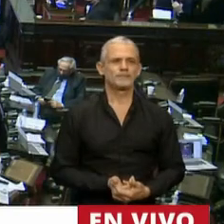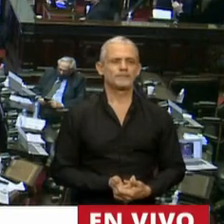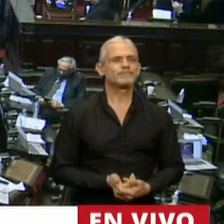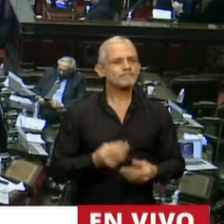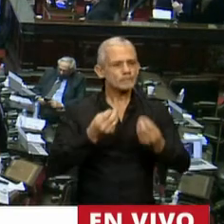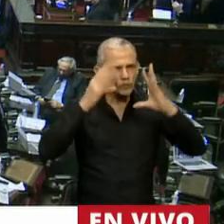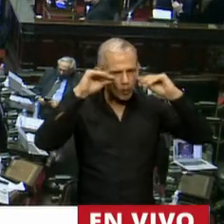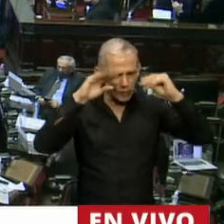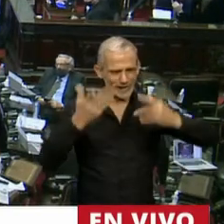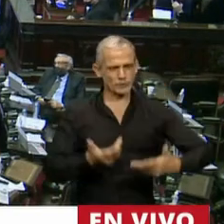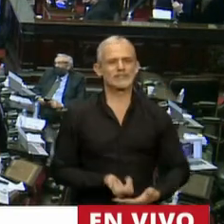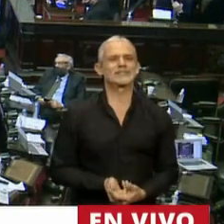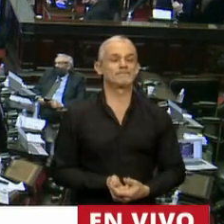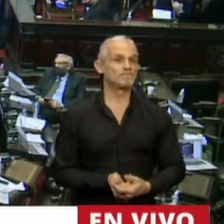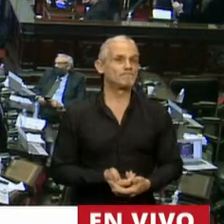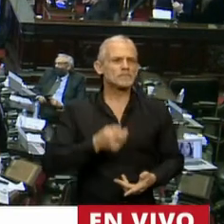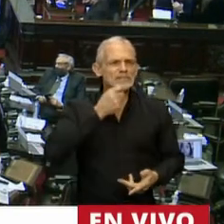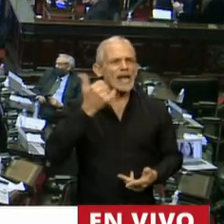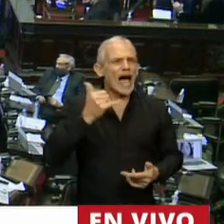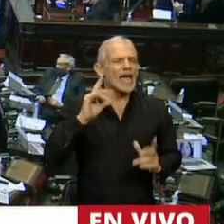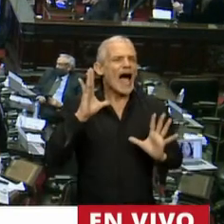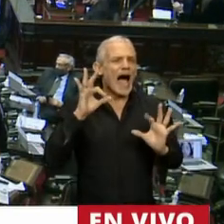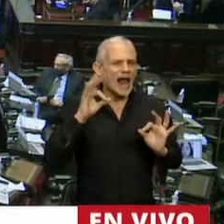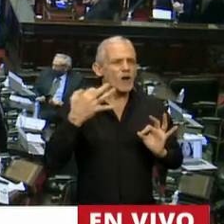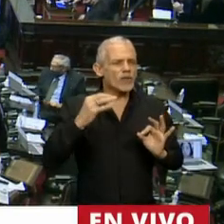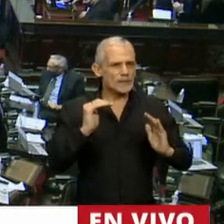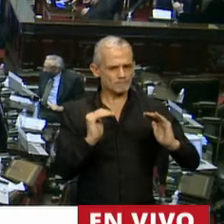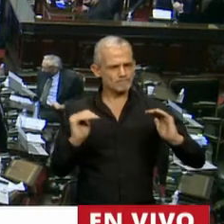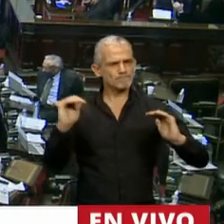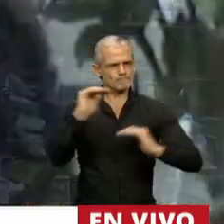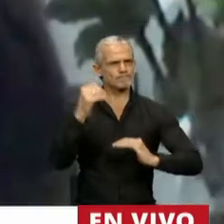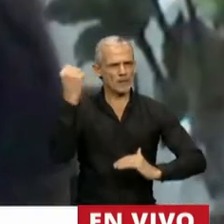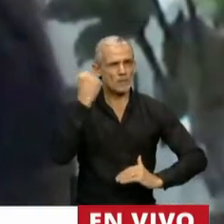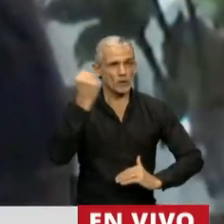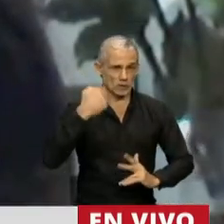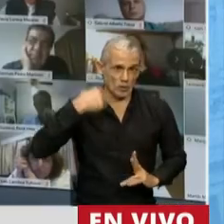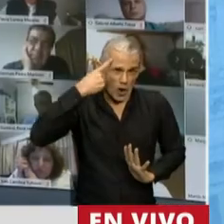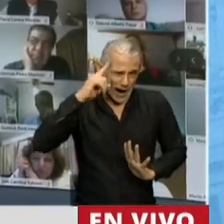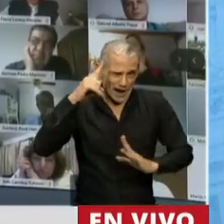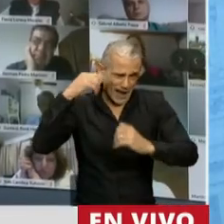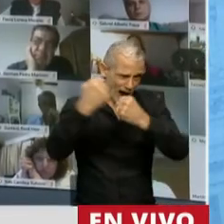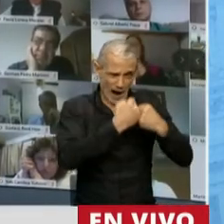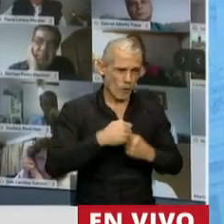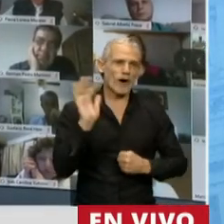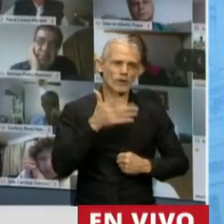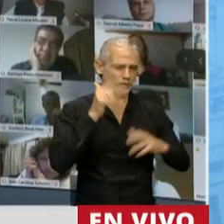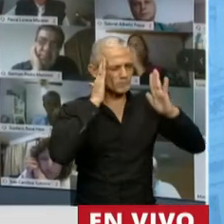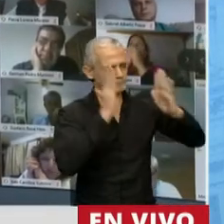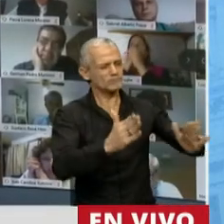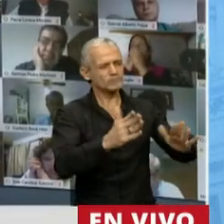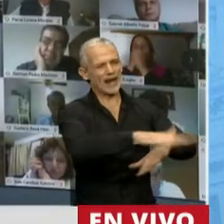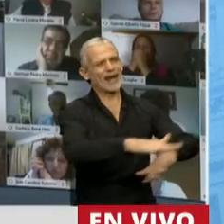Buenas noches. Si hay algo que debe ser prioritario, por supuesto, y veo que estamos todos de acuerdo, es la niñez.